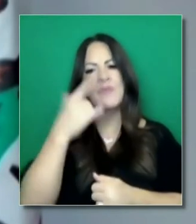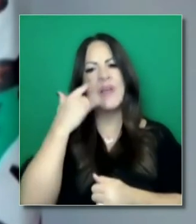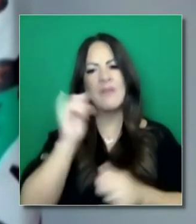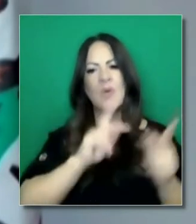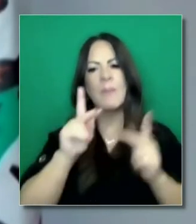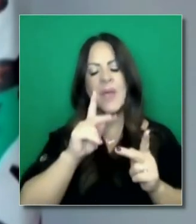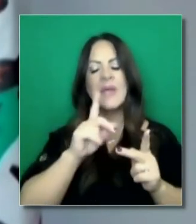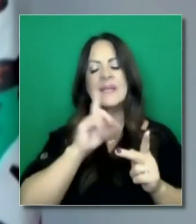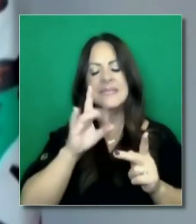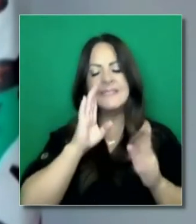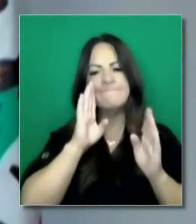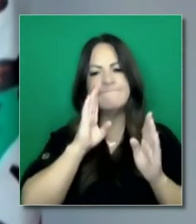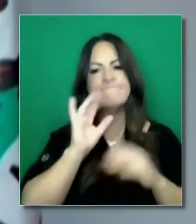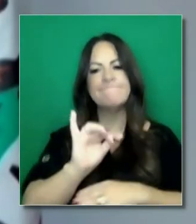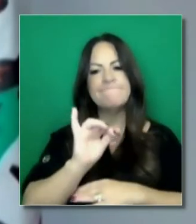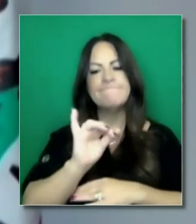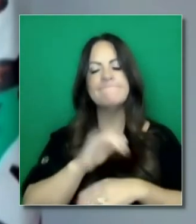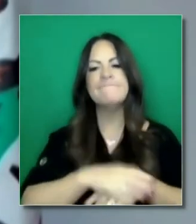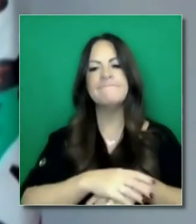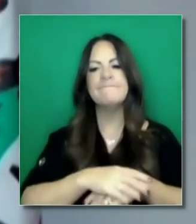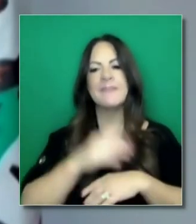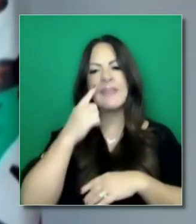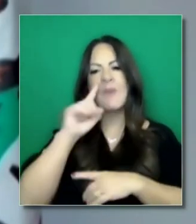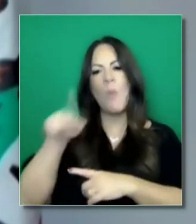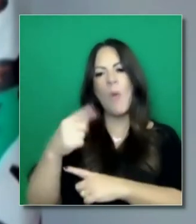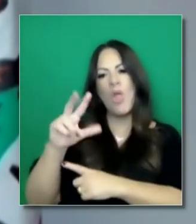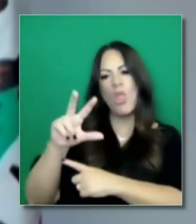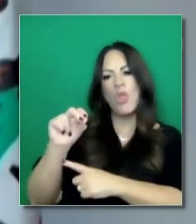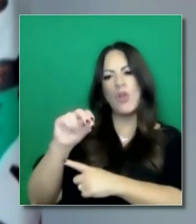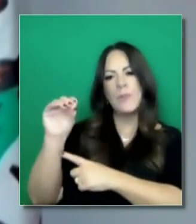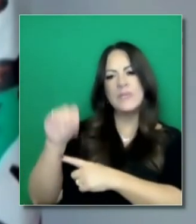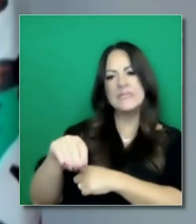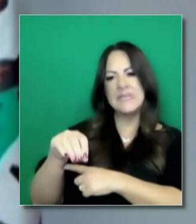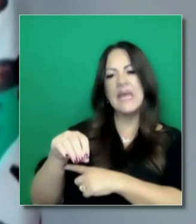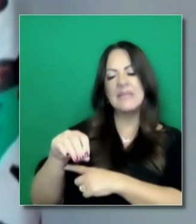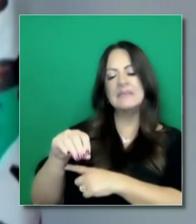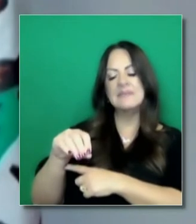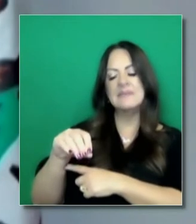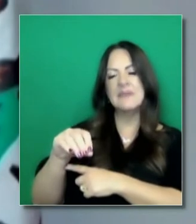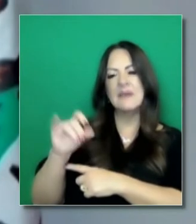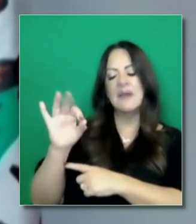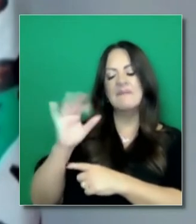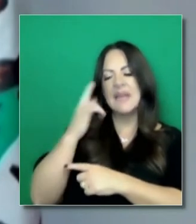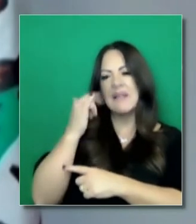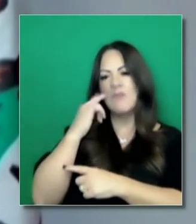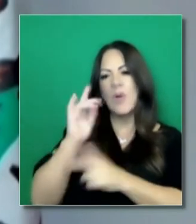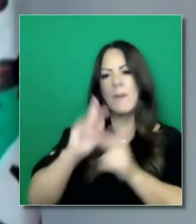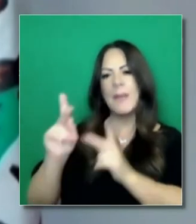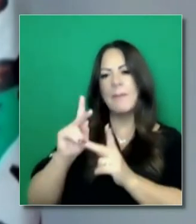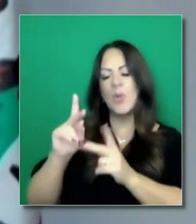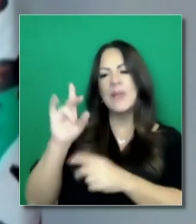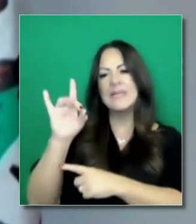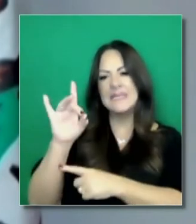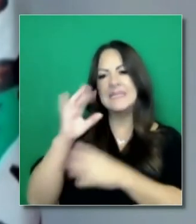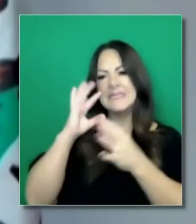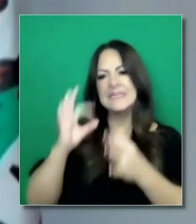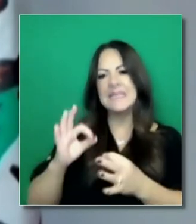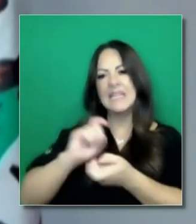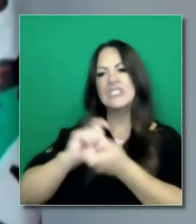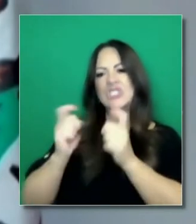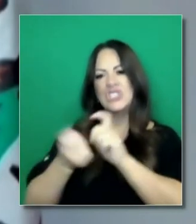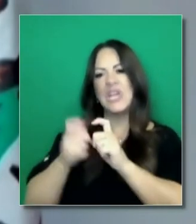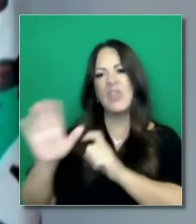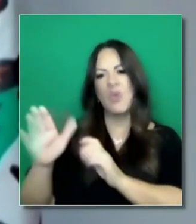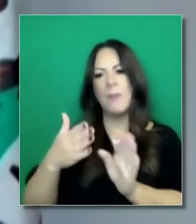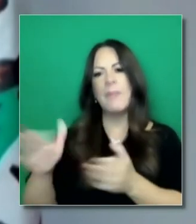Ya hemos visto hace un mes que unos 30% de los californianos encuestados por nuestros socios iban a